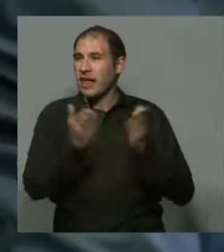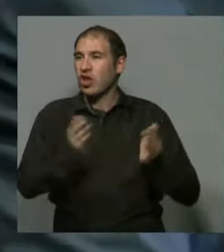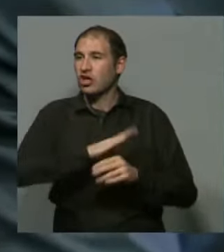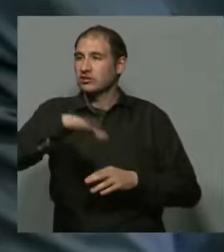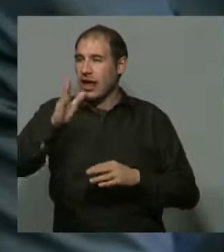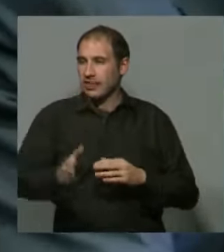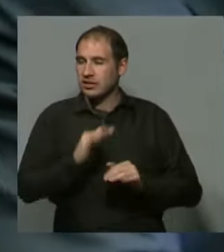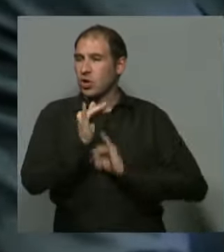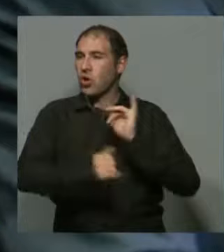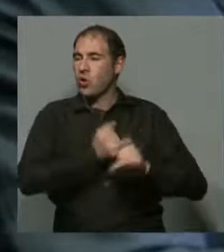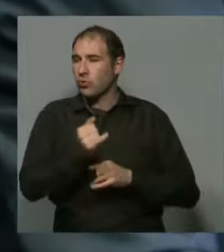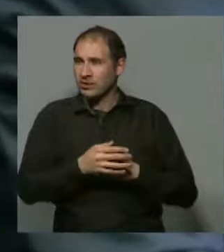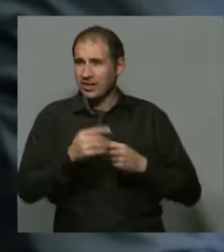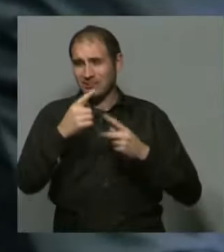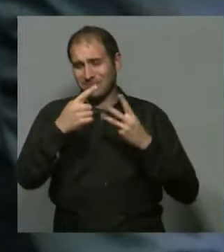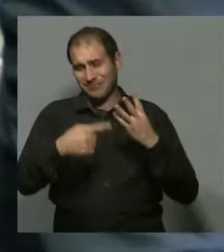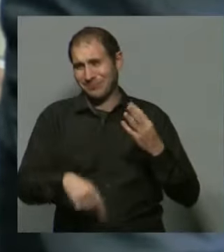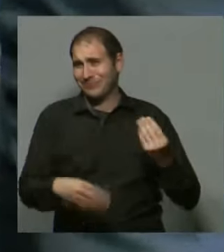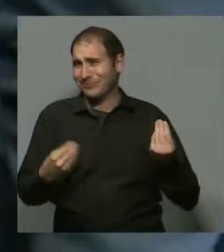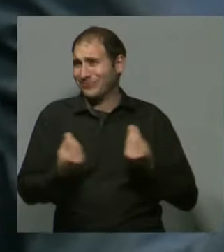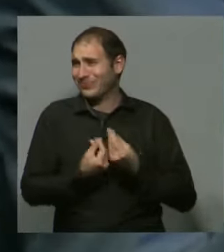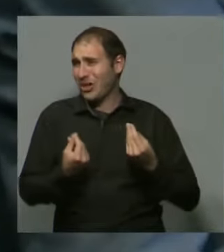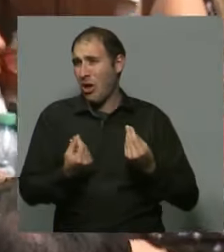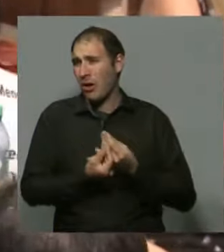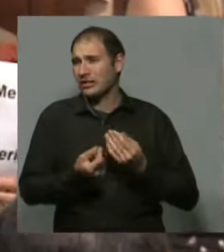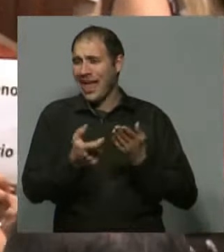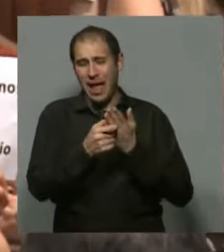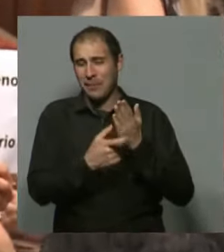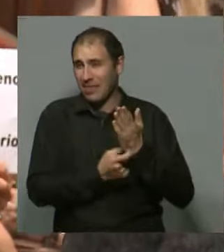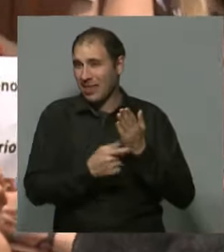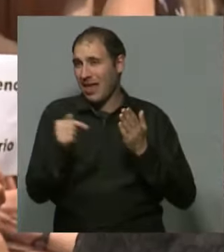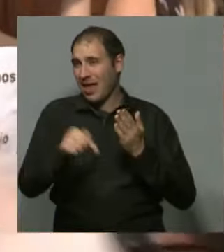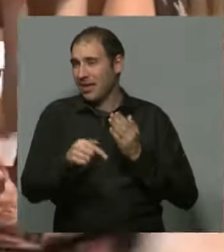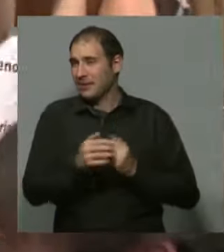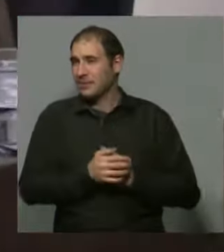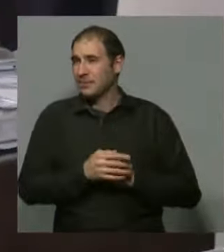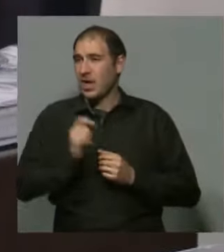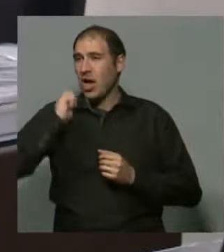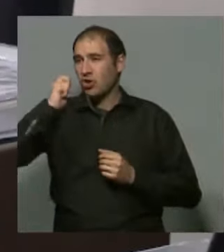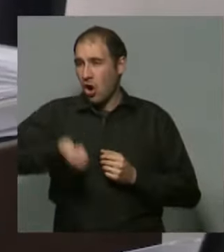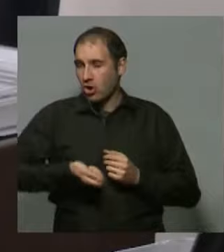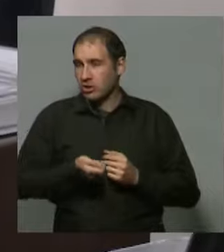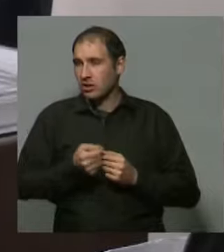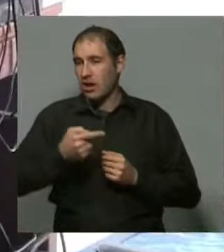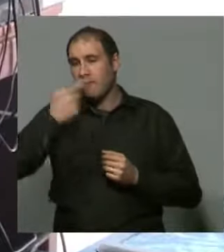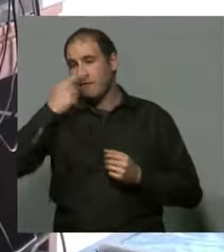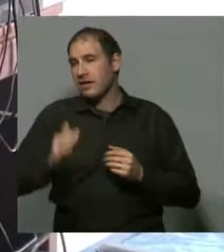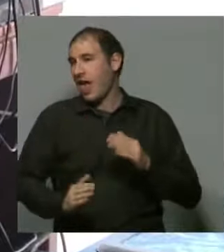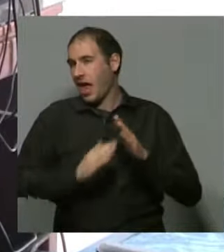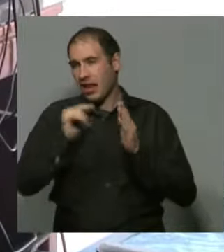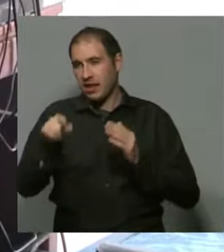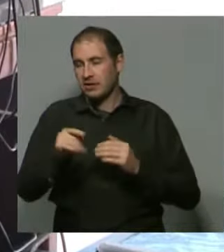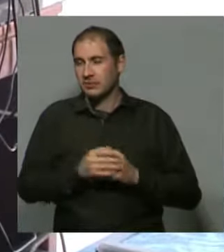Andes que habla de la cantidad de causas en las cuales, por supuesto, la Corte como última instancia